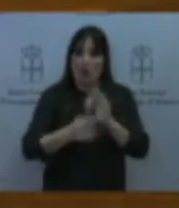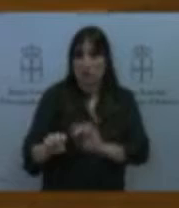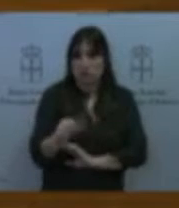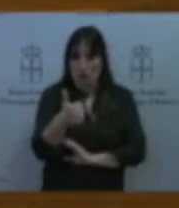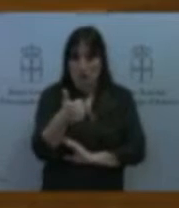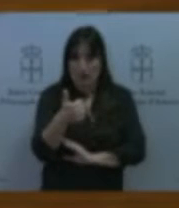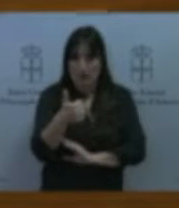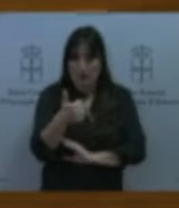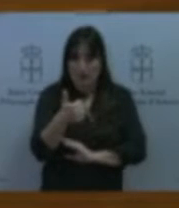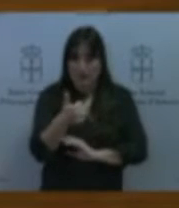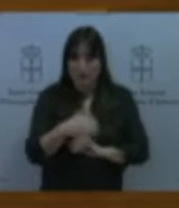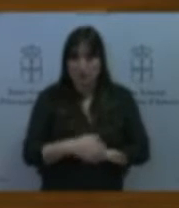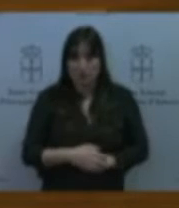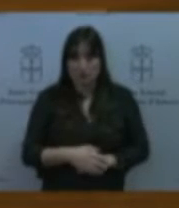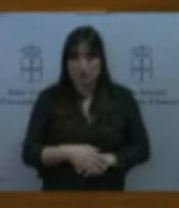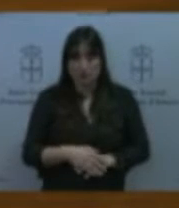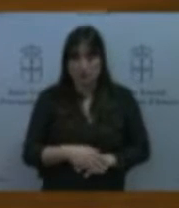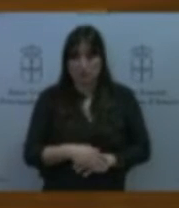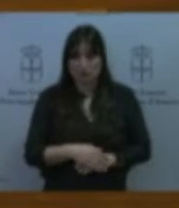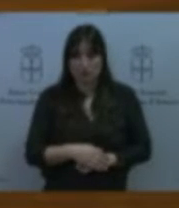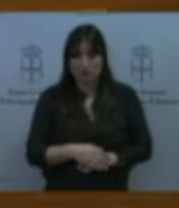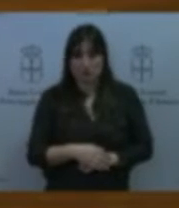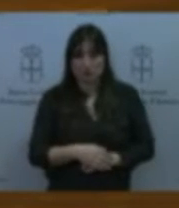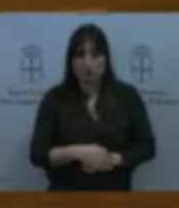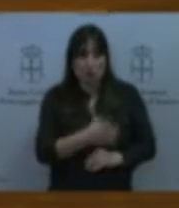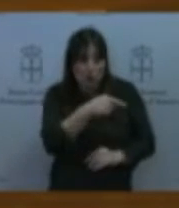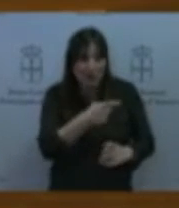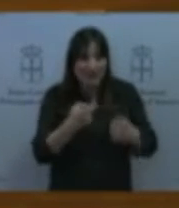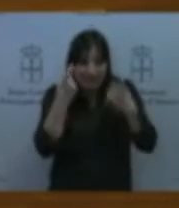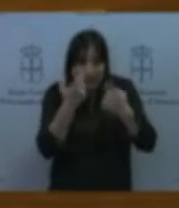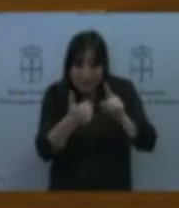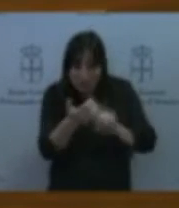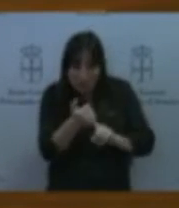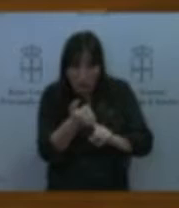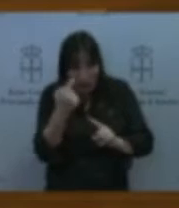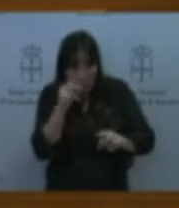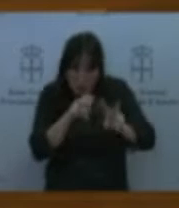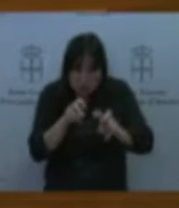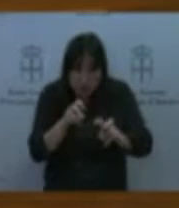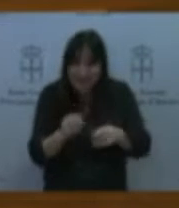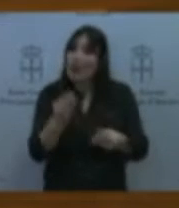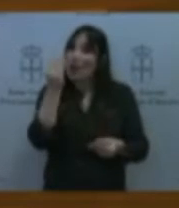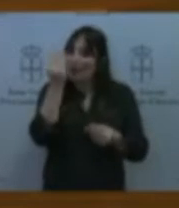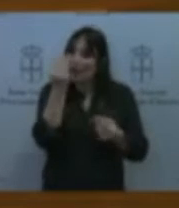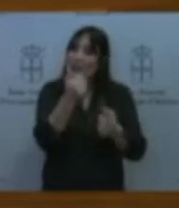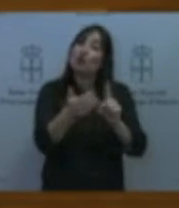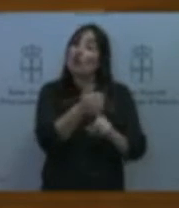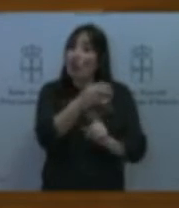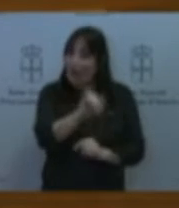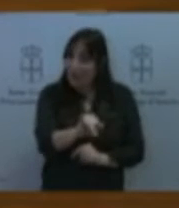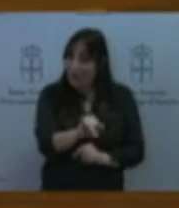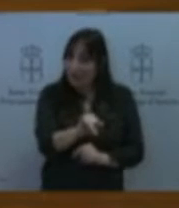¿están mirando para encontrar alguna solución? ¿creen que existe alguna solución? nosotros tenemos la nuestra